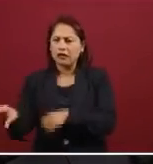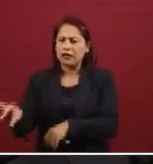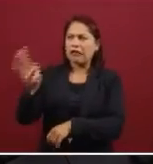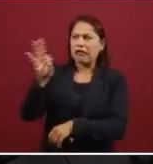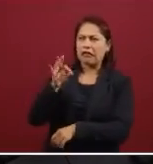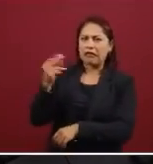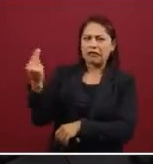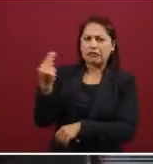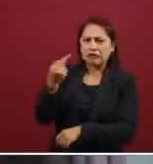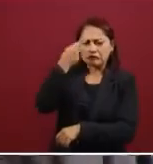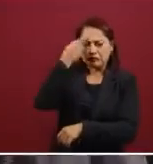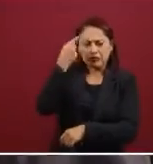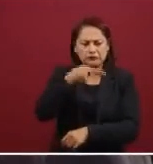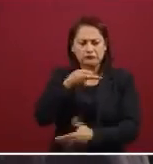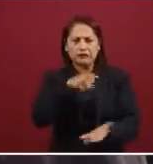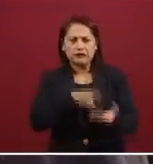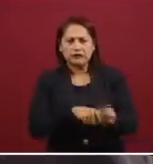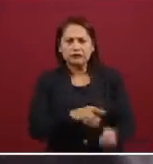bien y para activarse.